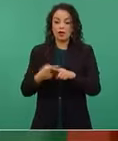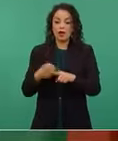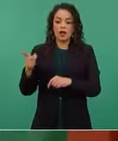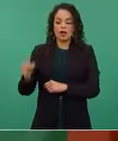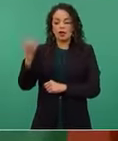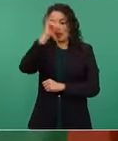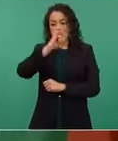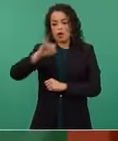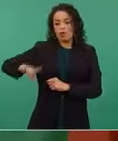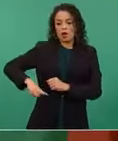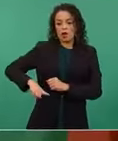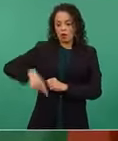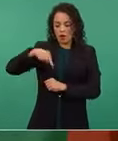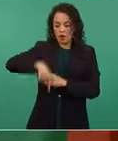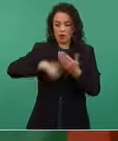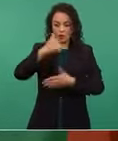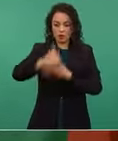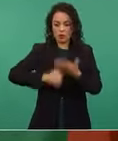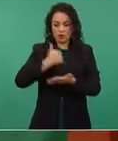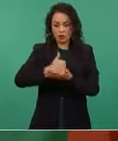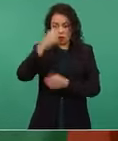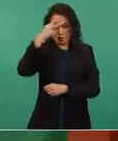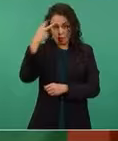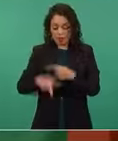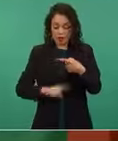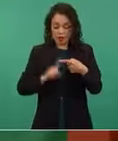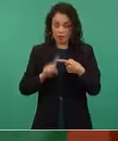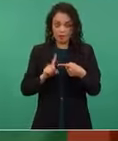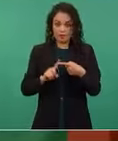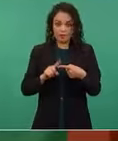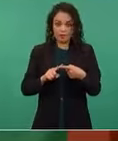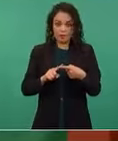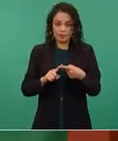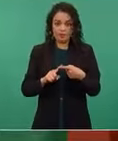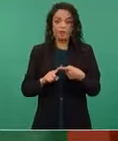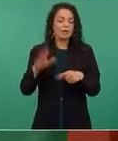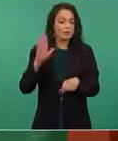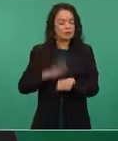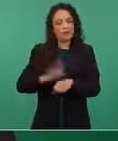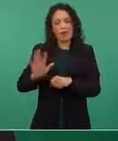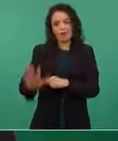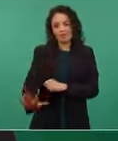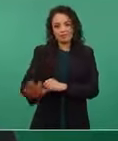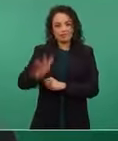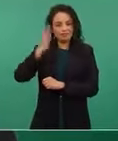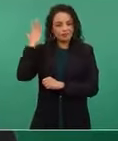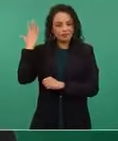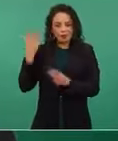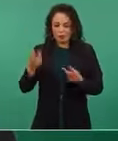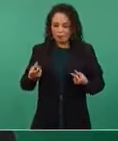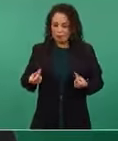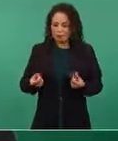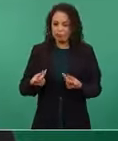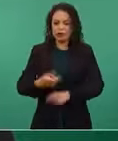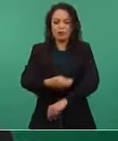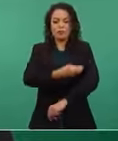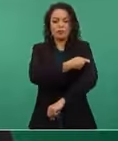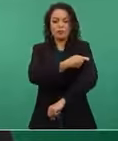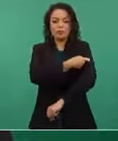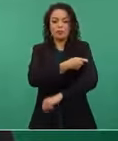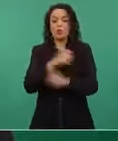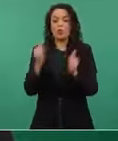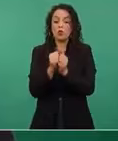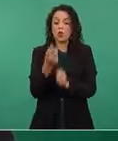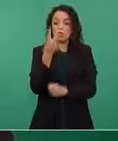gobierno, Claudia Sheinbaum, que ha tenido el avance más rápido de la vacunación en la Ciudad de México ya con las dos